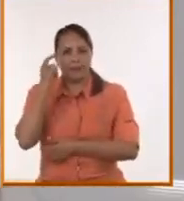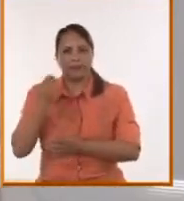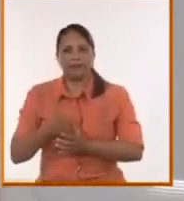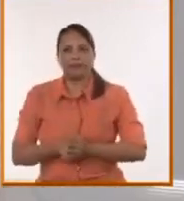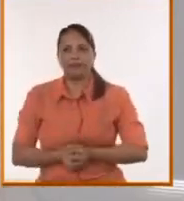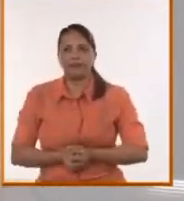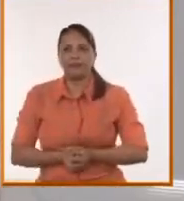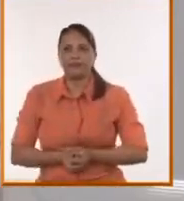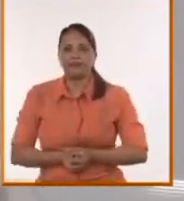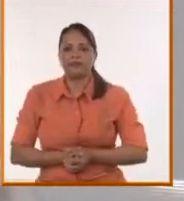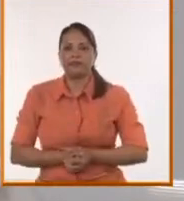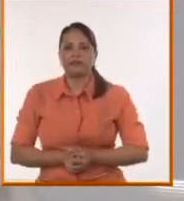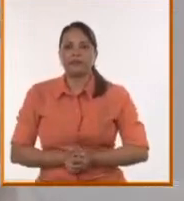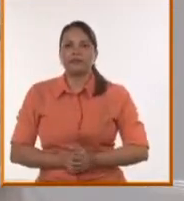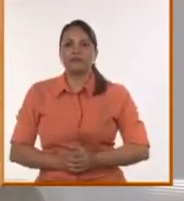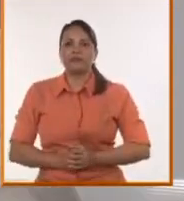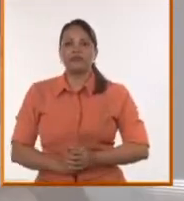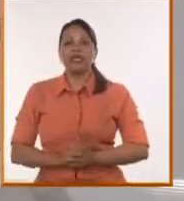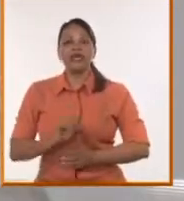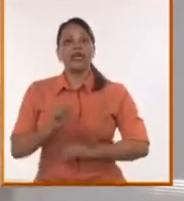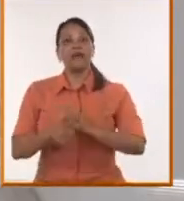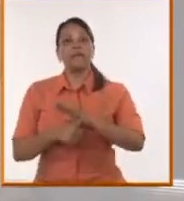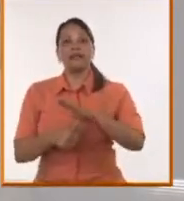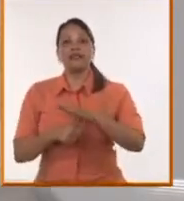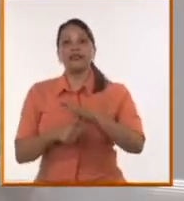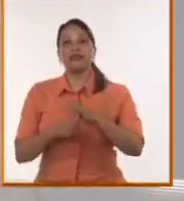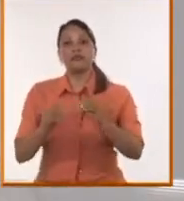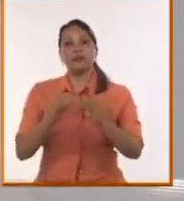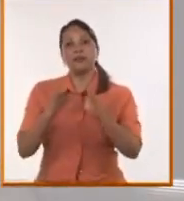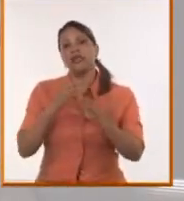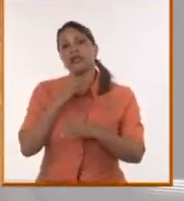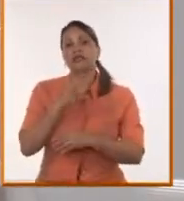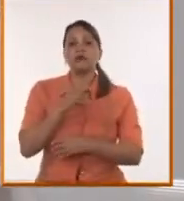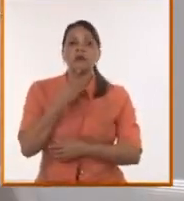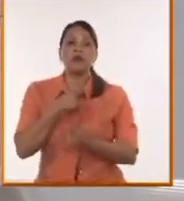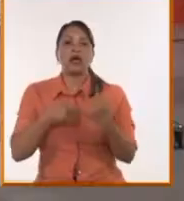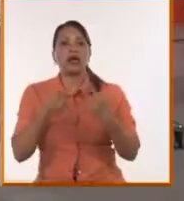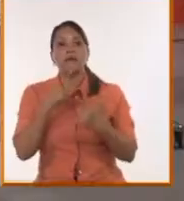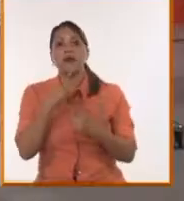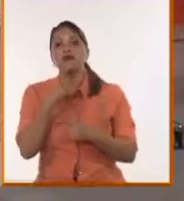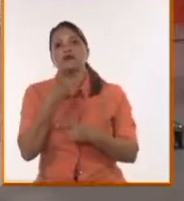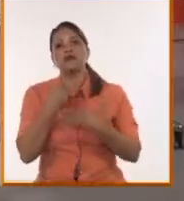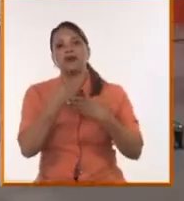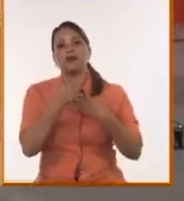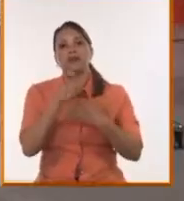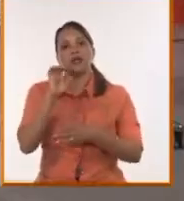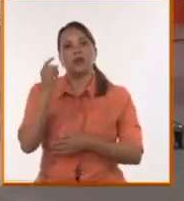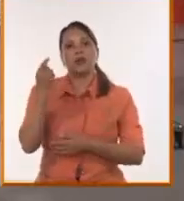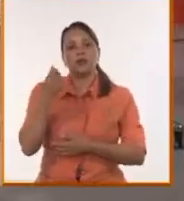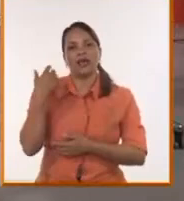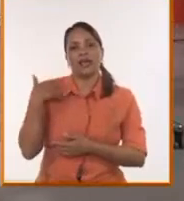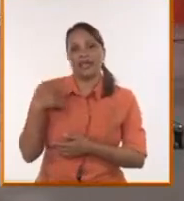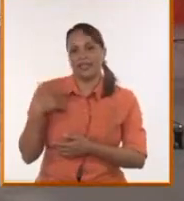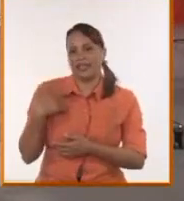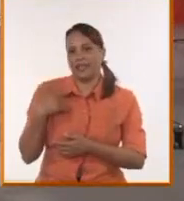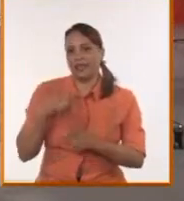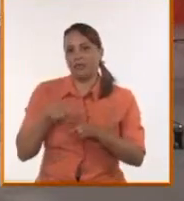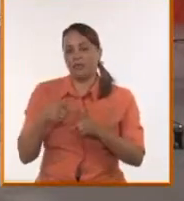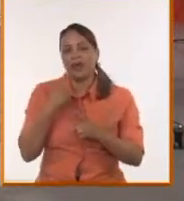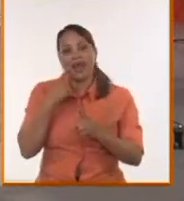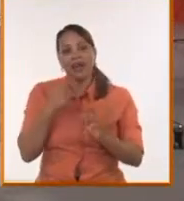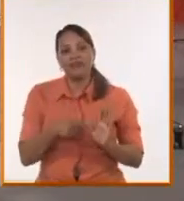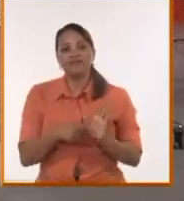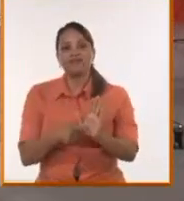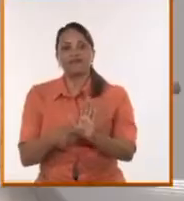actores quedan claros. Incluso el presidente anuncia en una mañanera y dice, bueno, al menos estamos contribuyendo a la economía argentina porque se descubre